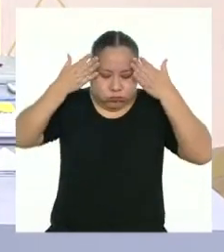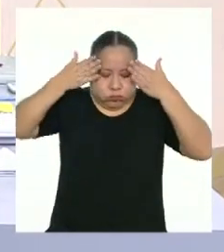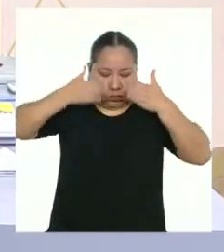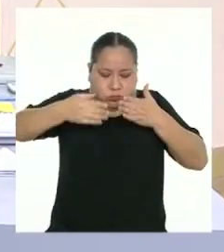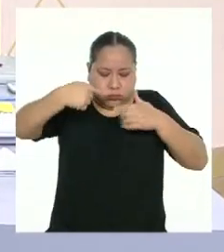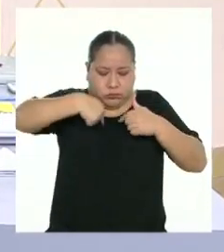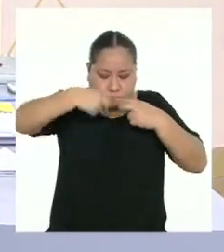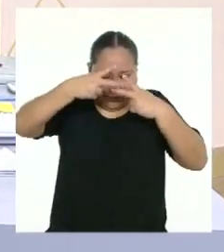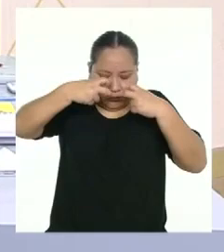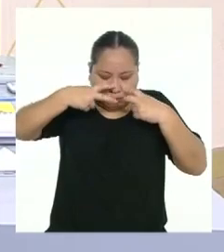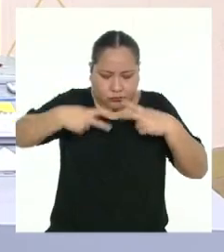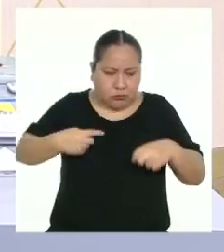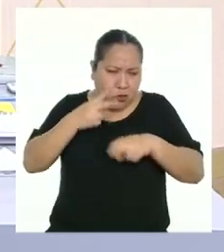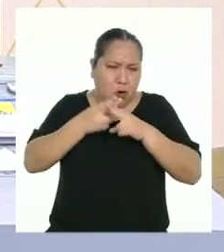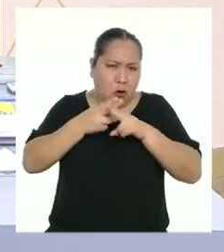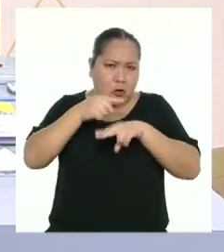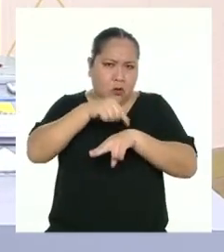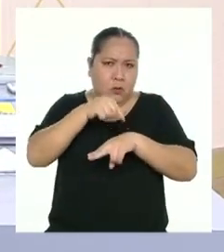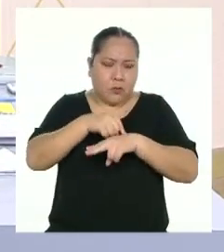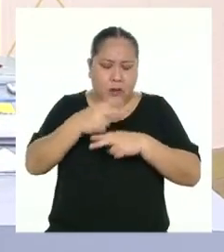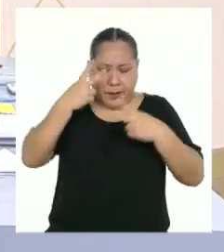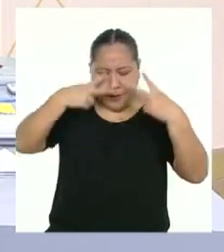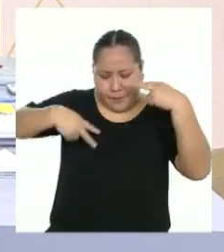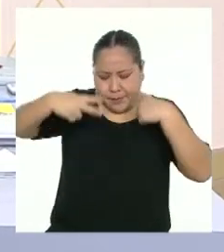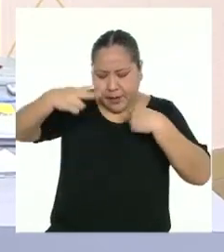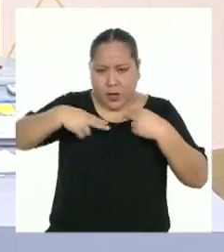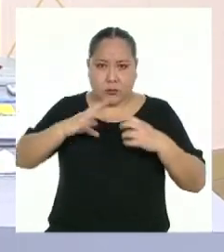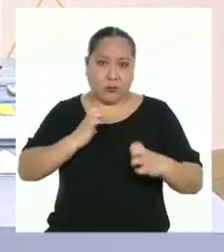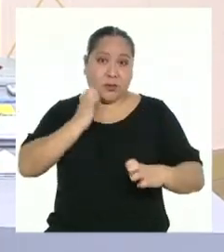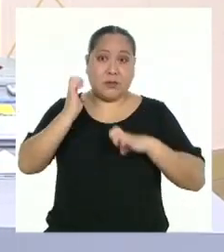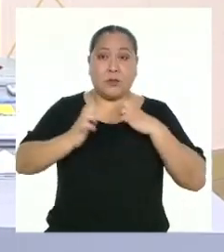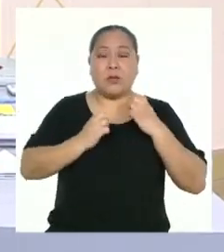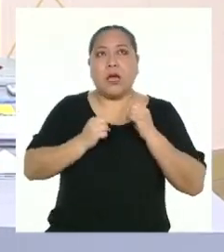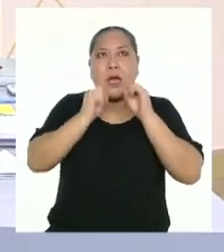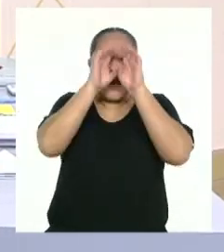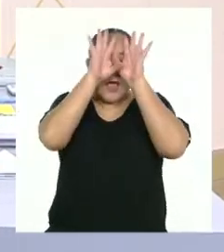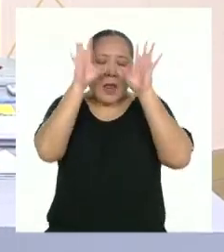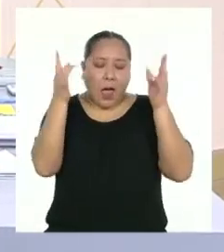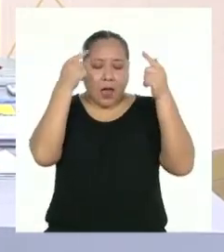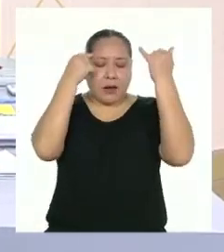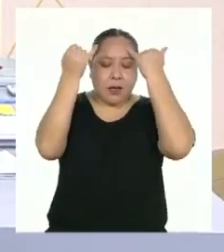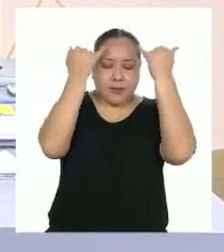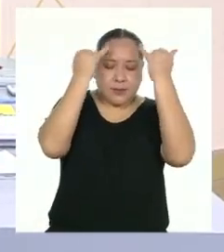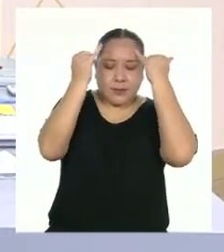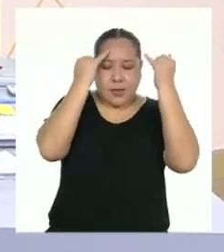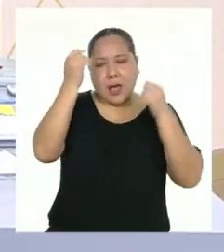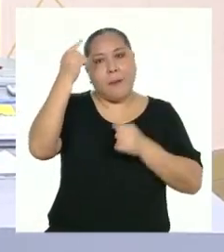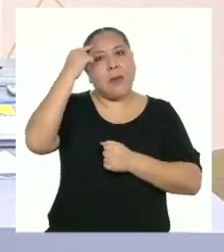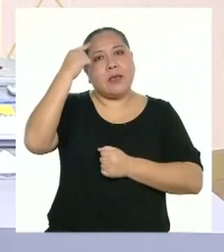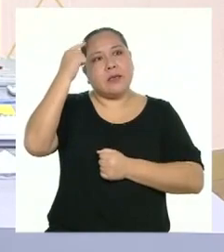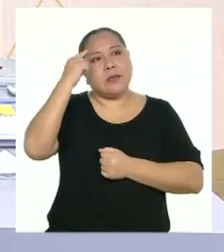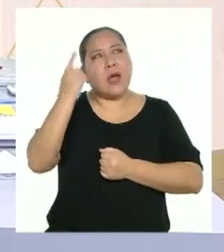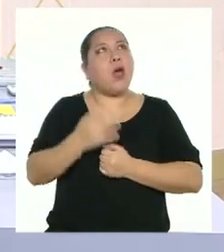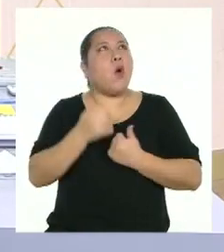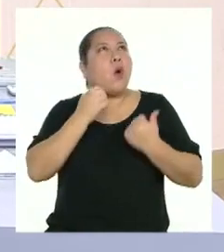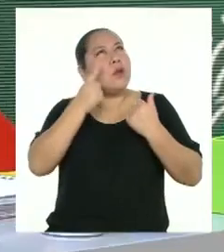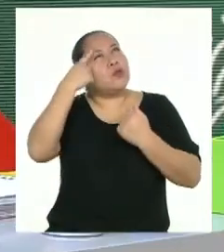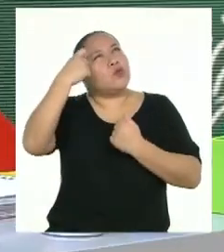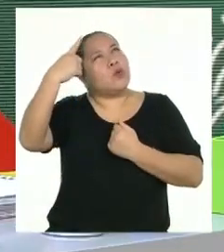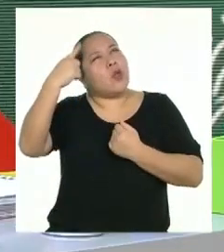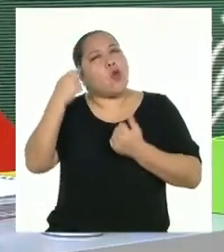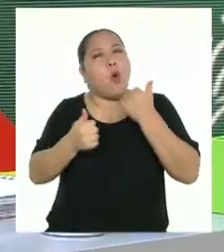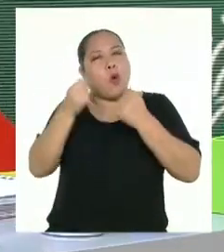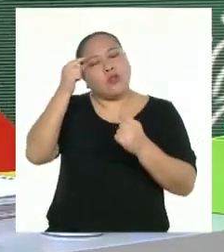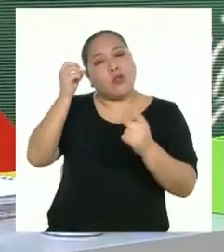por un momento para poder identificar nuestras emociones, aclarar nuestros pensamientos, pensar en nuestros sueños y metas.